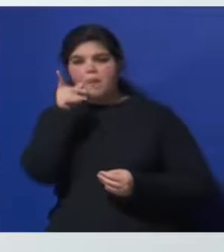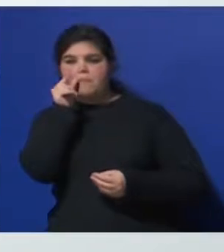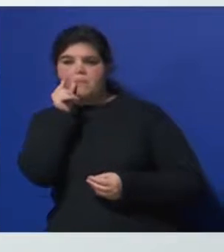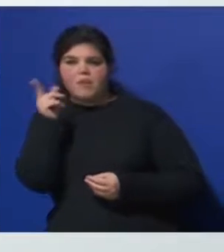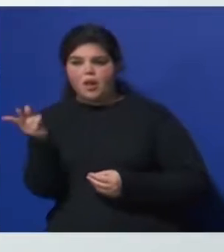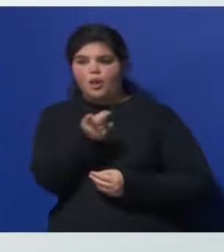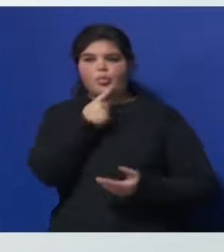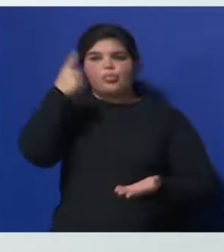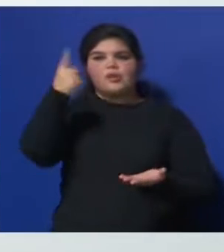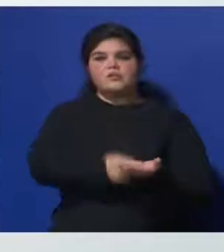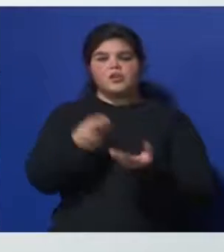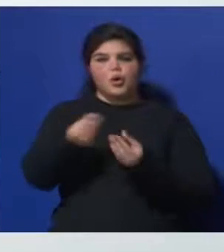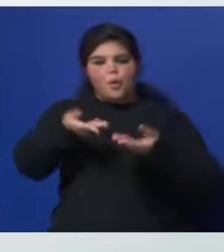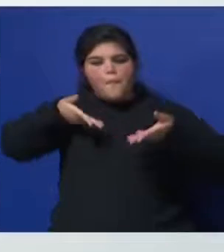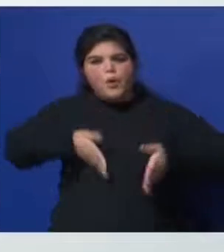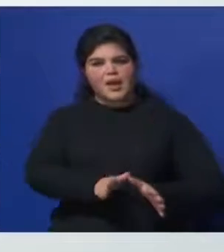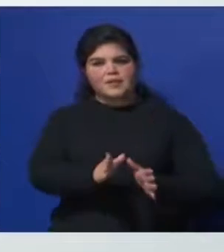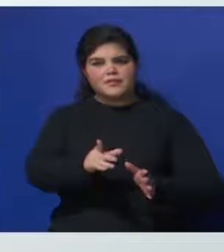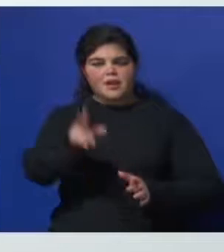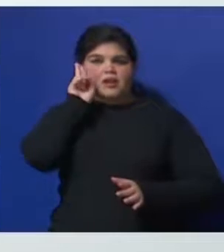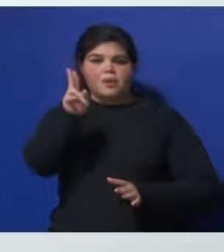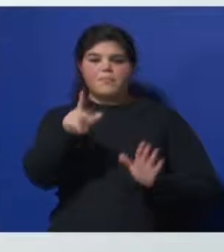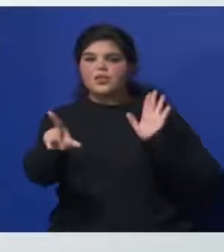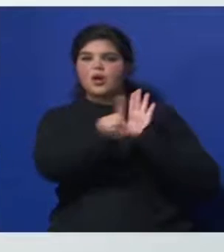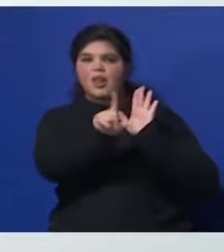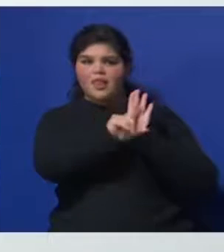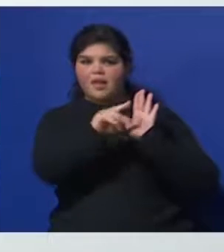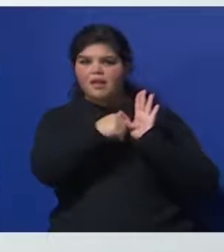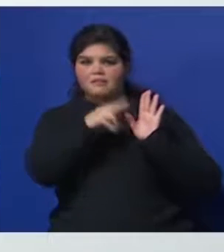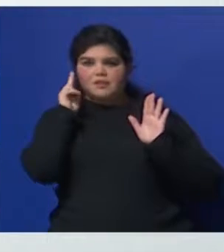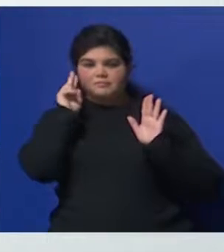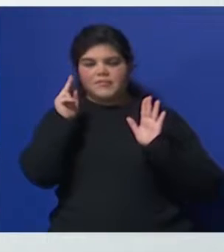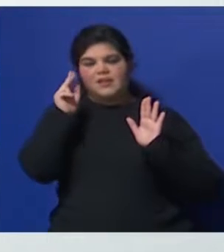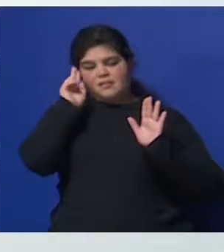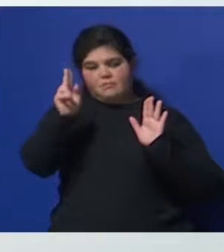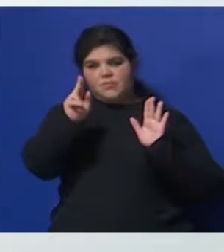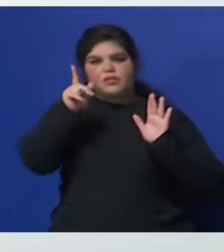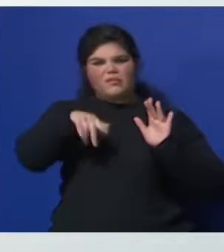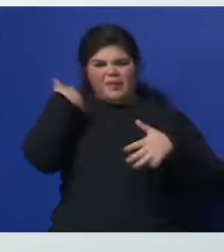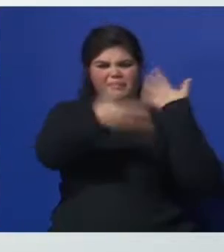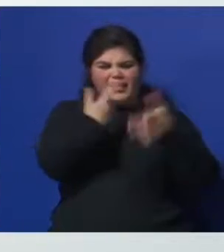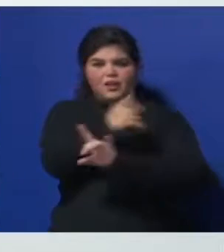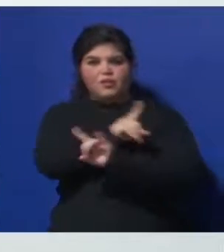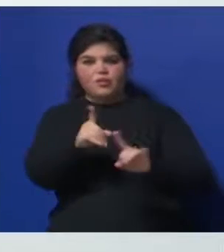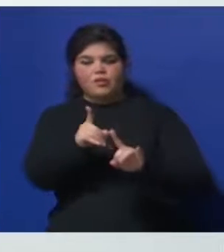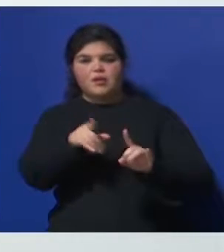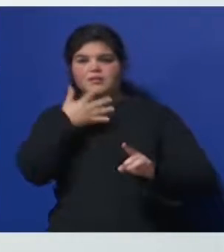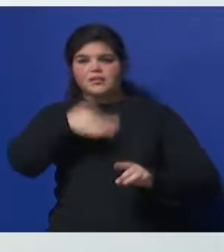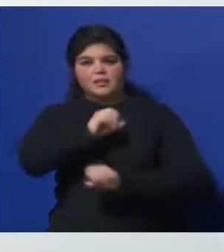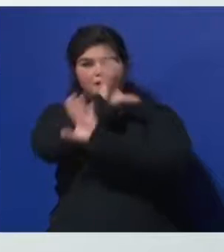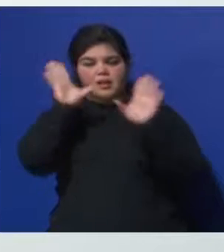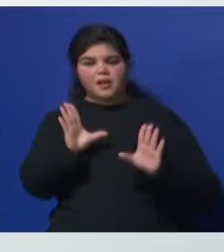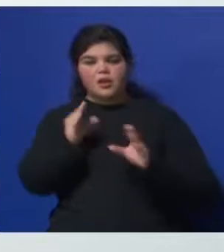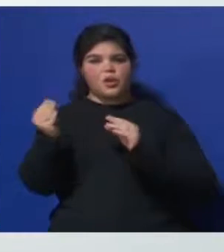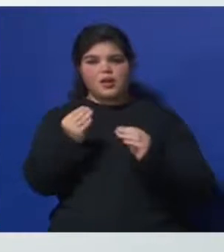En forma respetada, con las leyes que hay Y bueno, y que no se entienda y que se mezclen estos conceptos Y que se entienda que parto